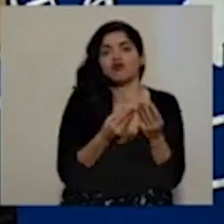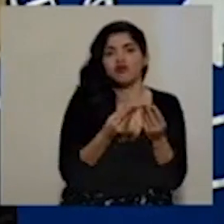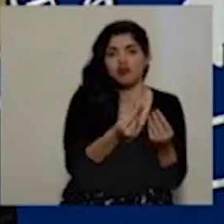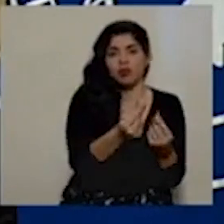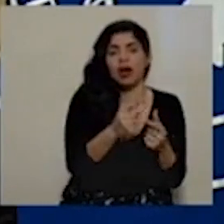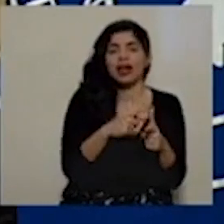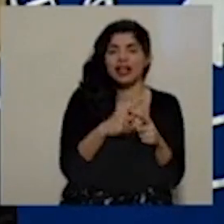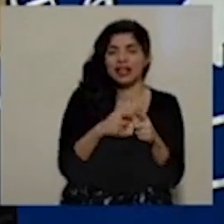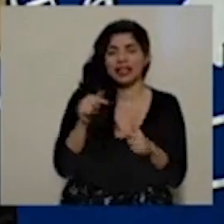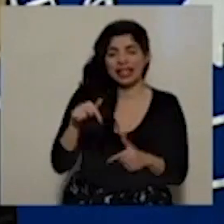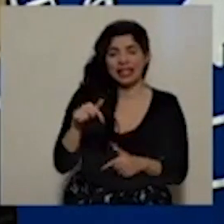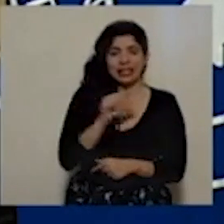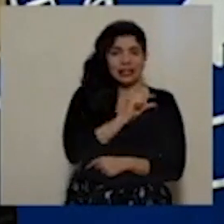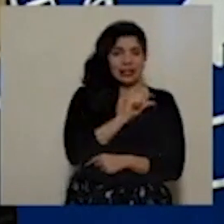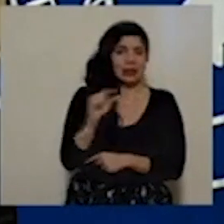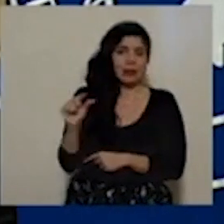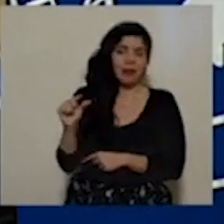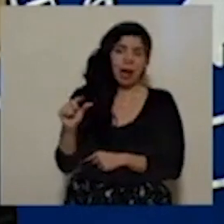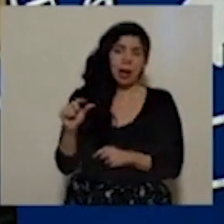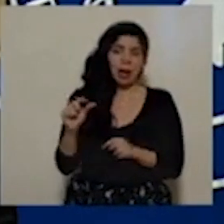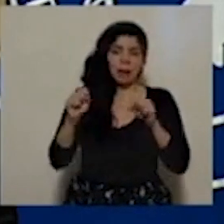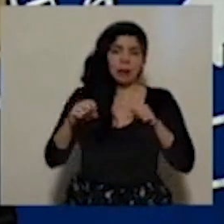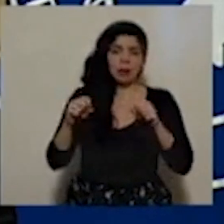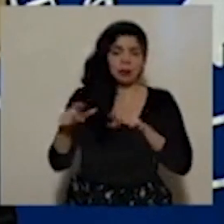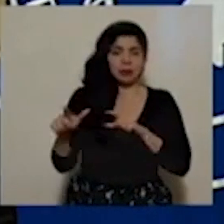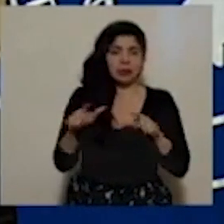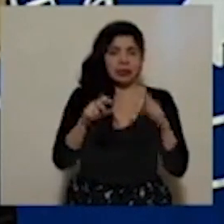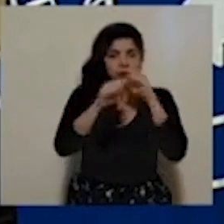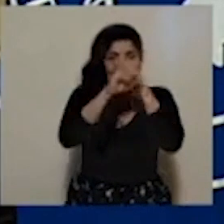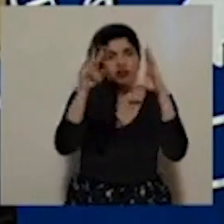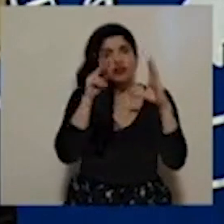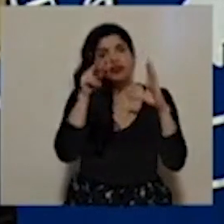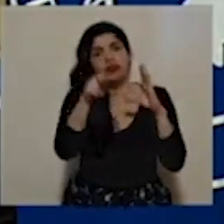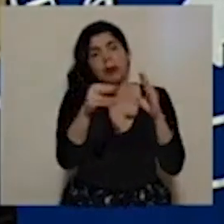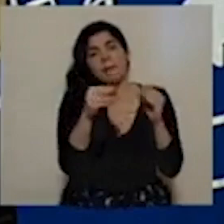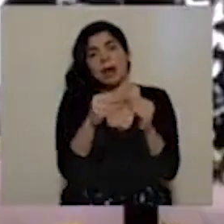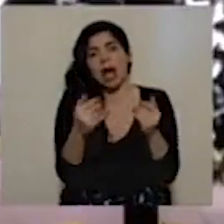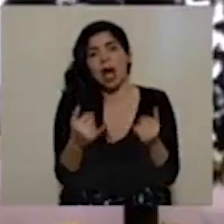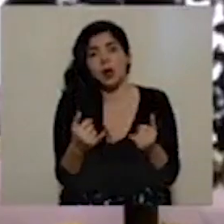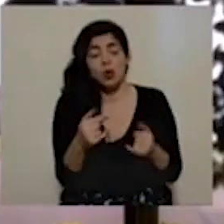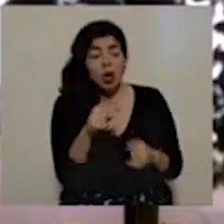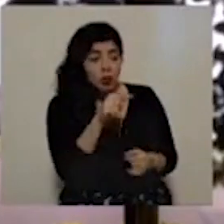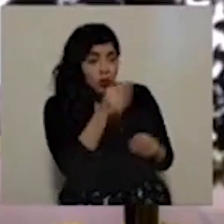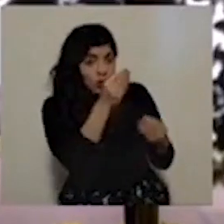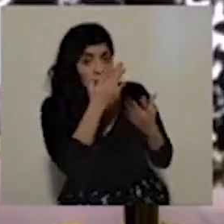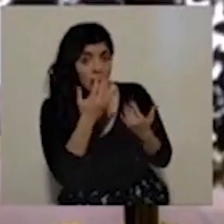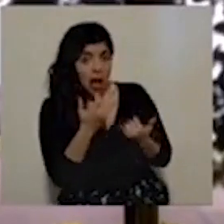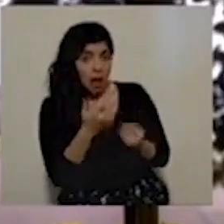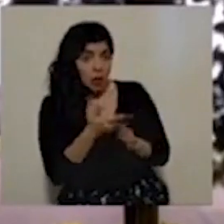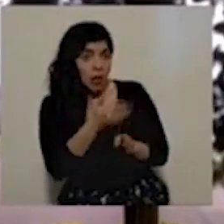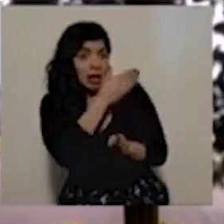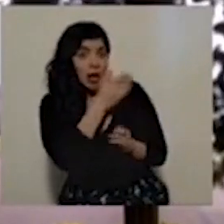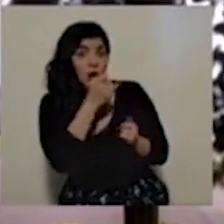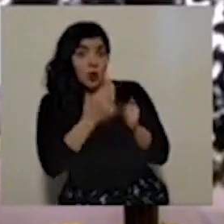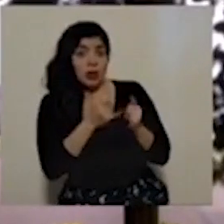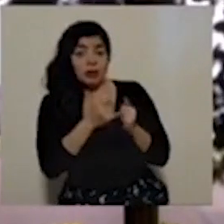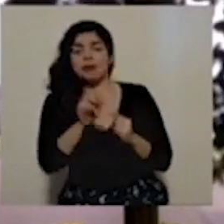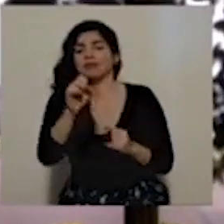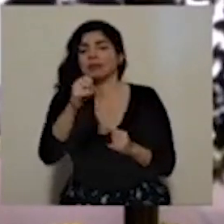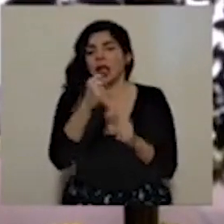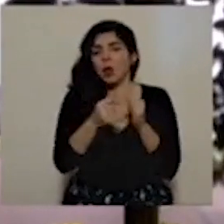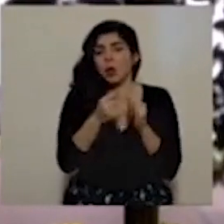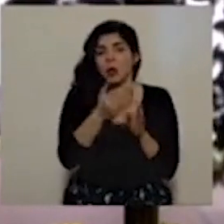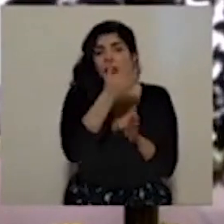posiblemente tengan proyecciones actualizadas. Ahorita las que hay son esas. Las últimas que se